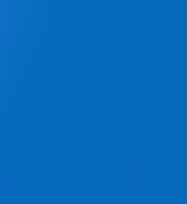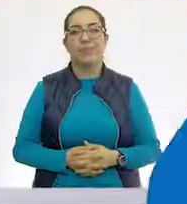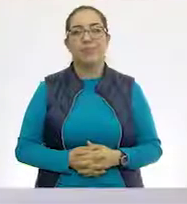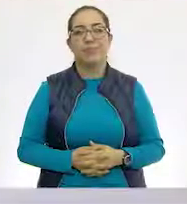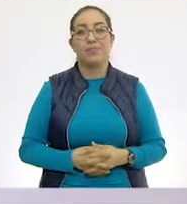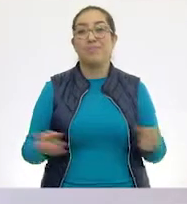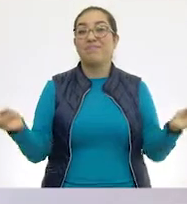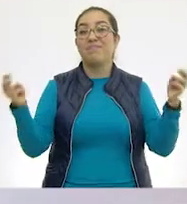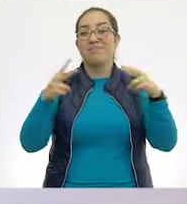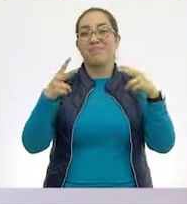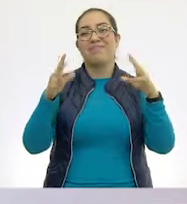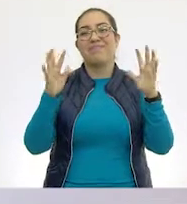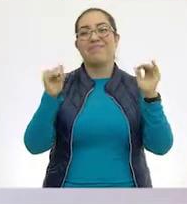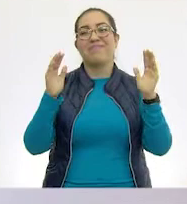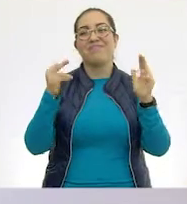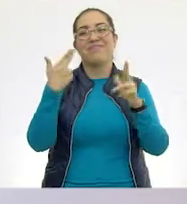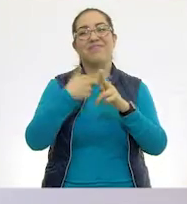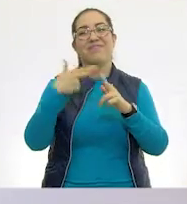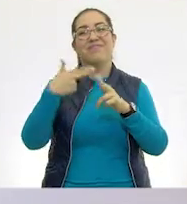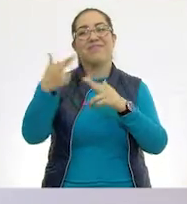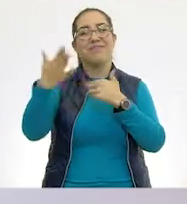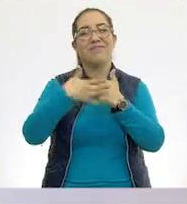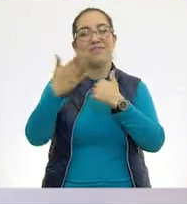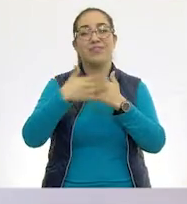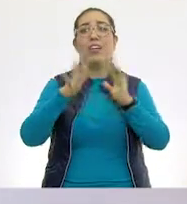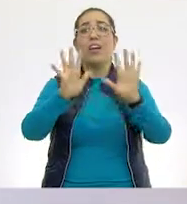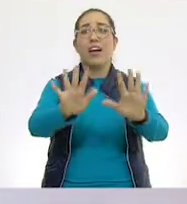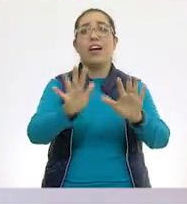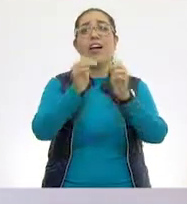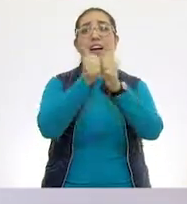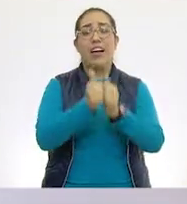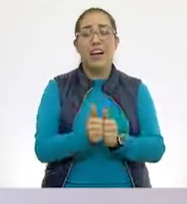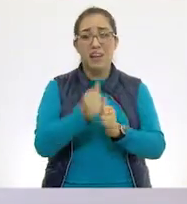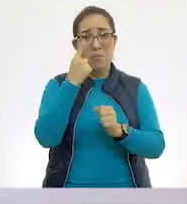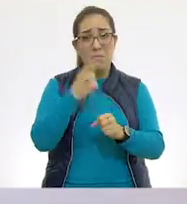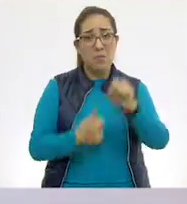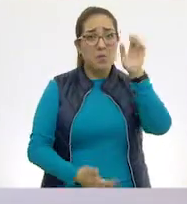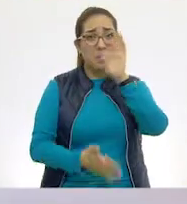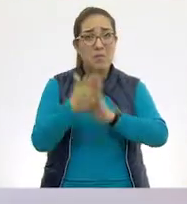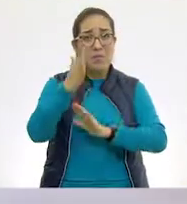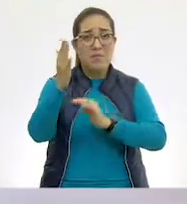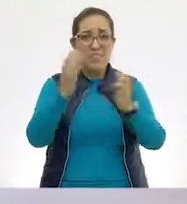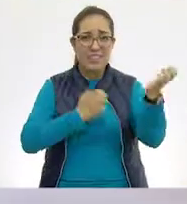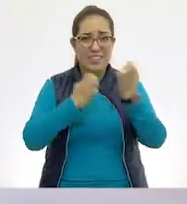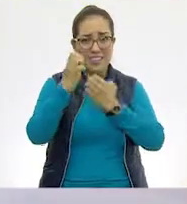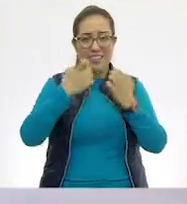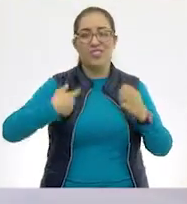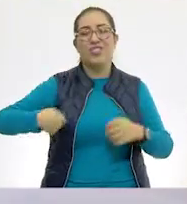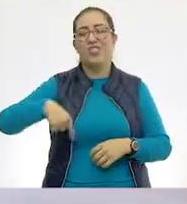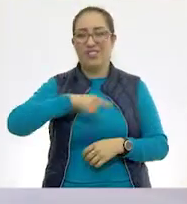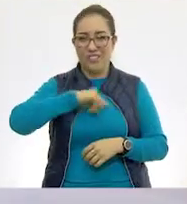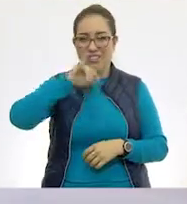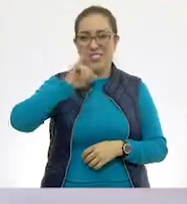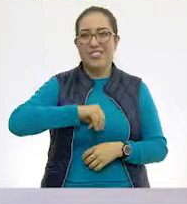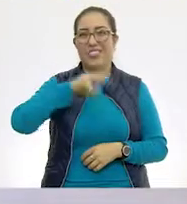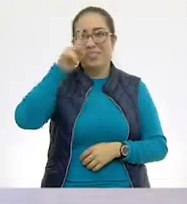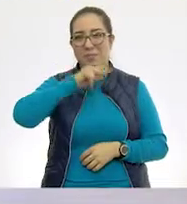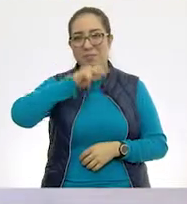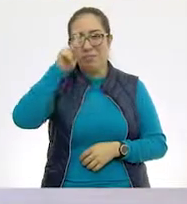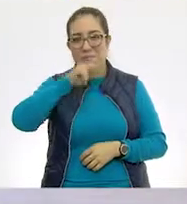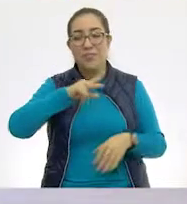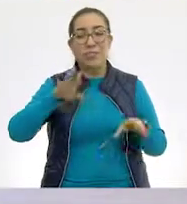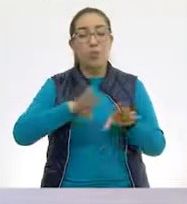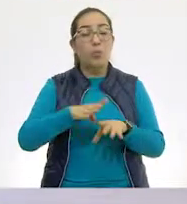¡Nos vemos! ¡Hasta la próxima! ¡Ah, no, no, no! Pero antes vamos a movernos, porque nosotros sí respiramos y no por la piel,